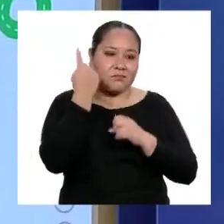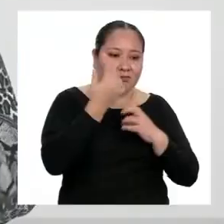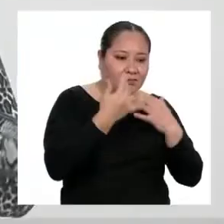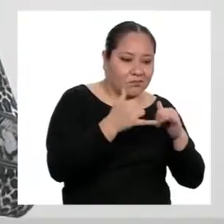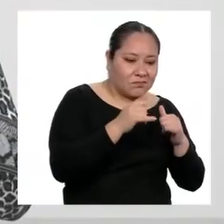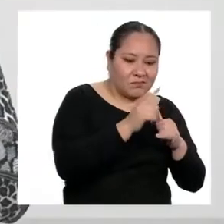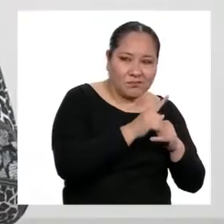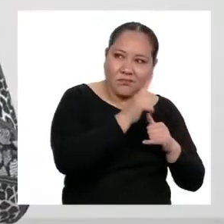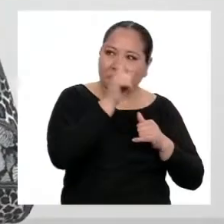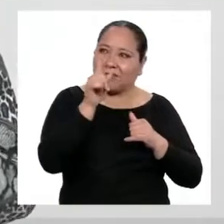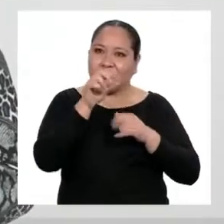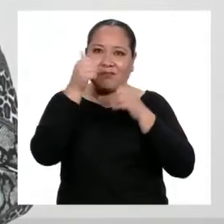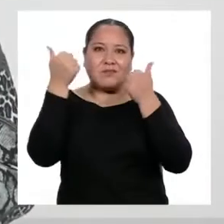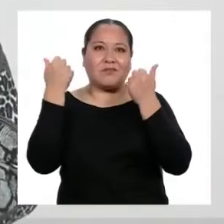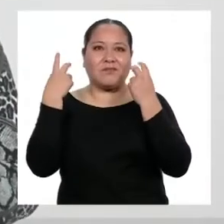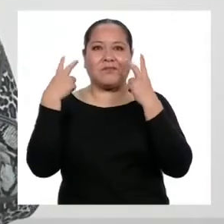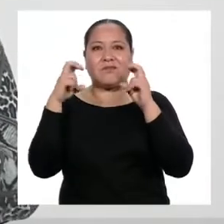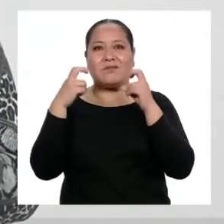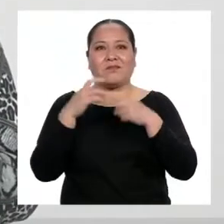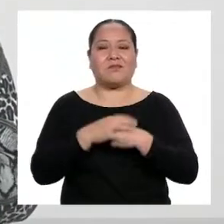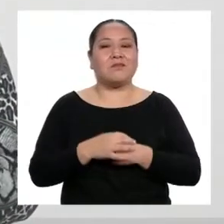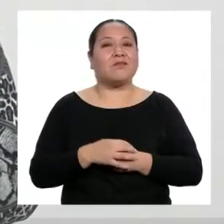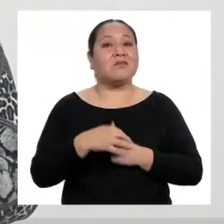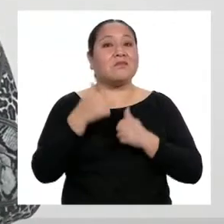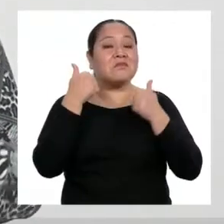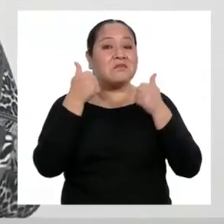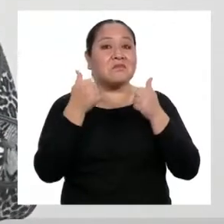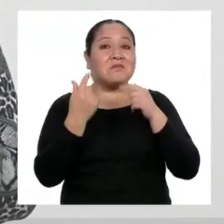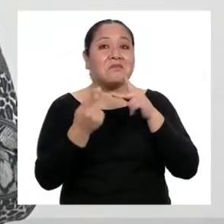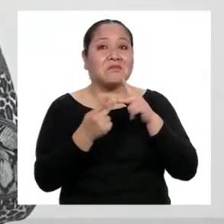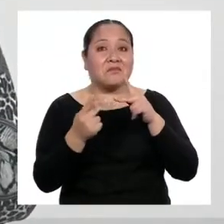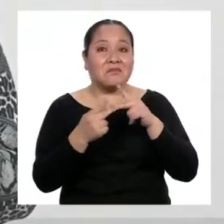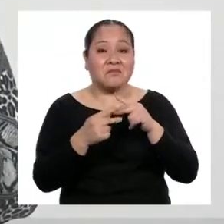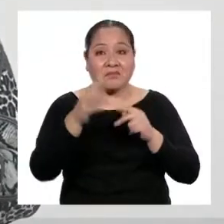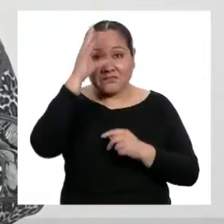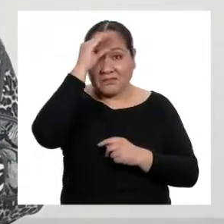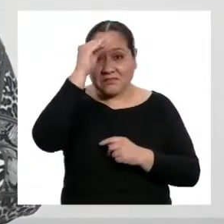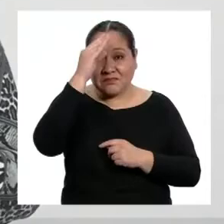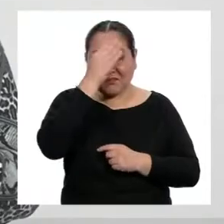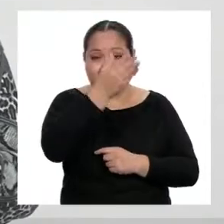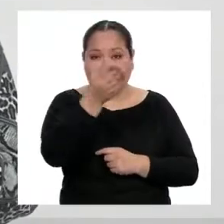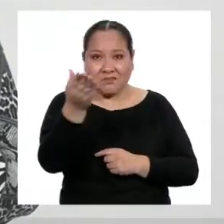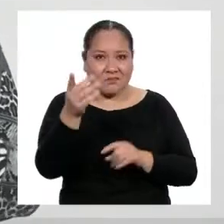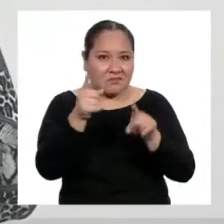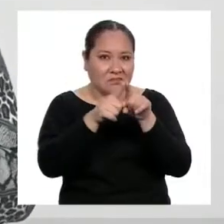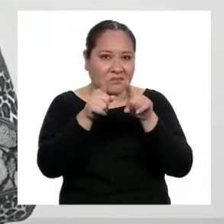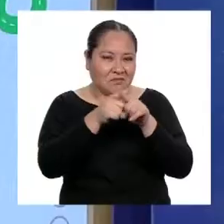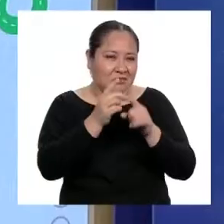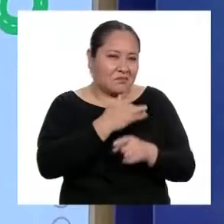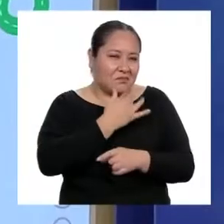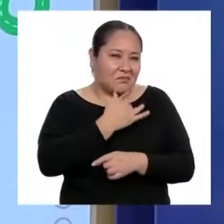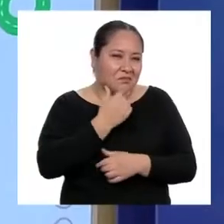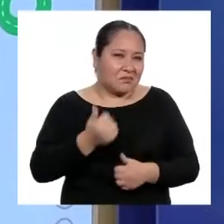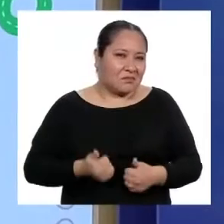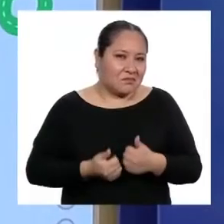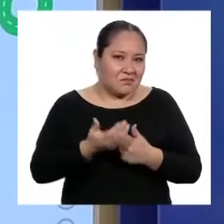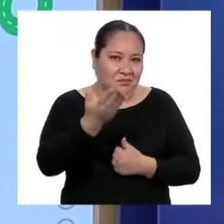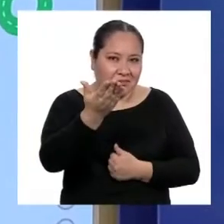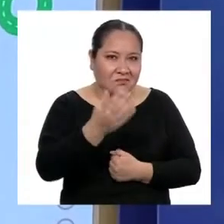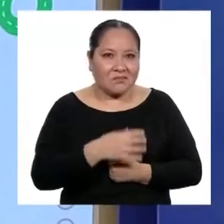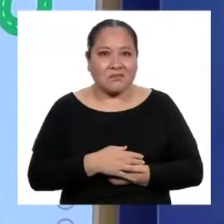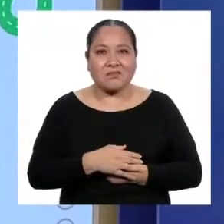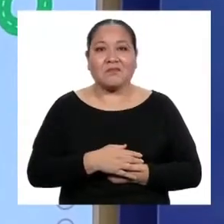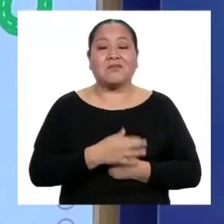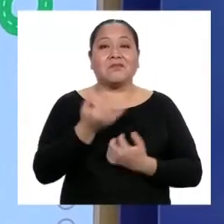jugar. ¡Excelente! Seguro que los chicos y chicas que están en casa ya comenzaron a vivir eso. Ahora,